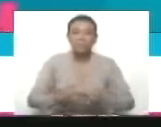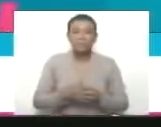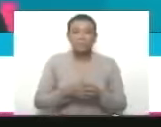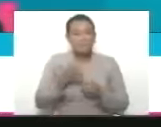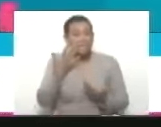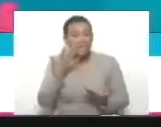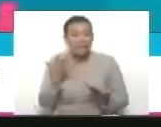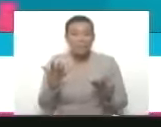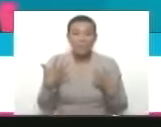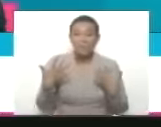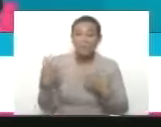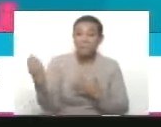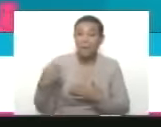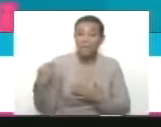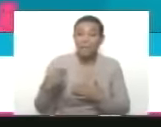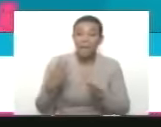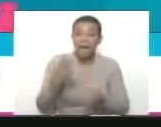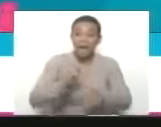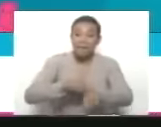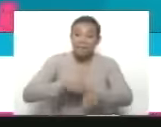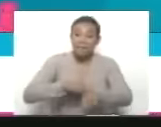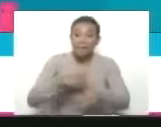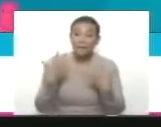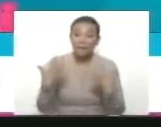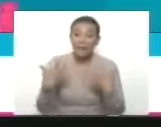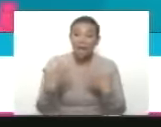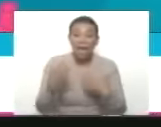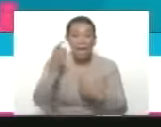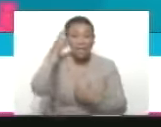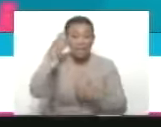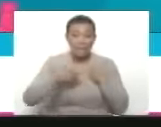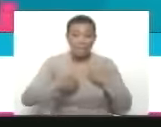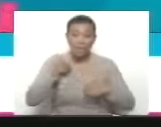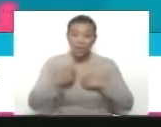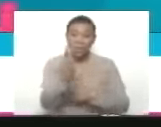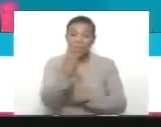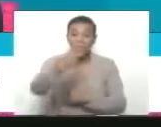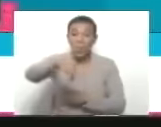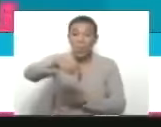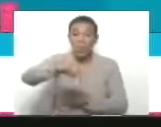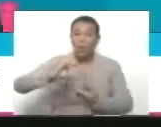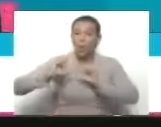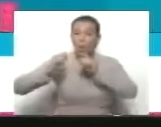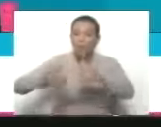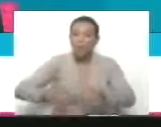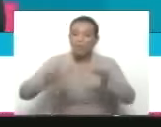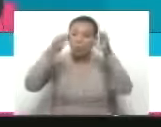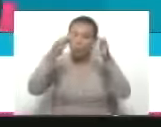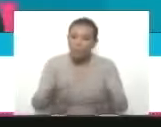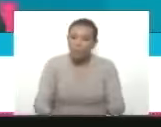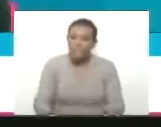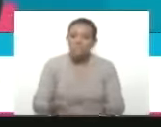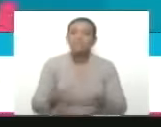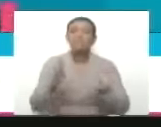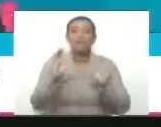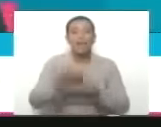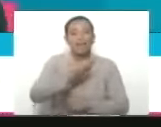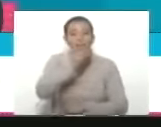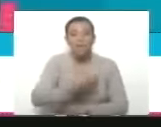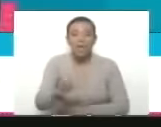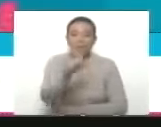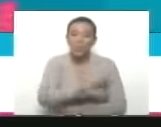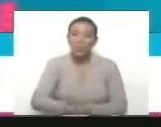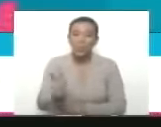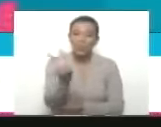metemos el acelerador. Ya ahora el miércoles, primero de noviembre, arranca oficialmente la Navidad en